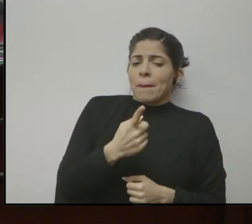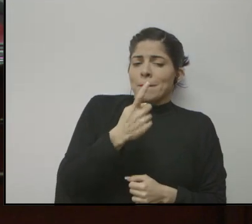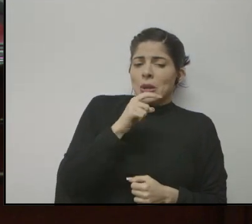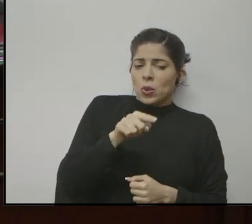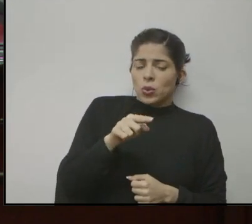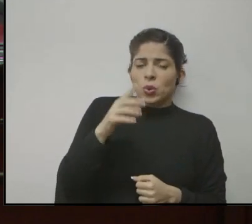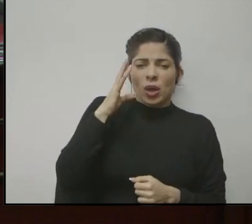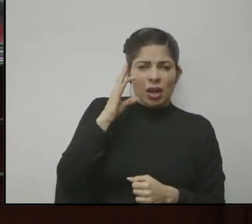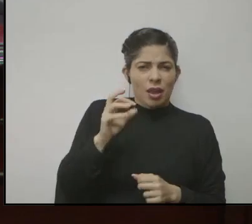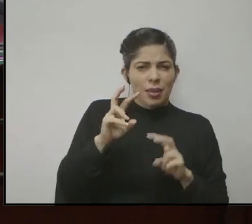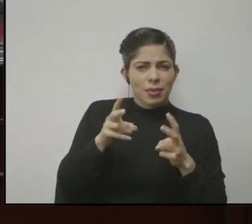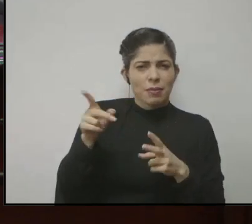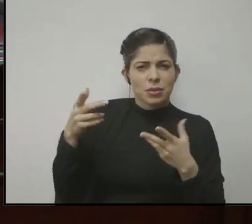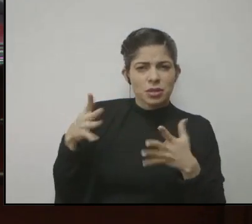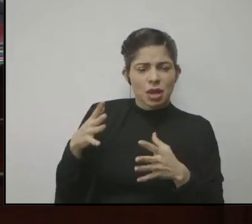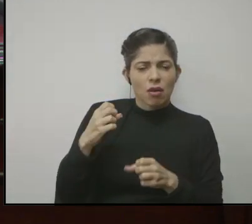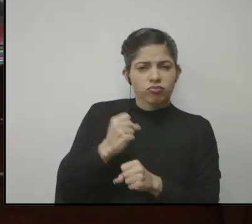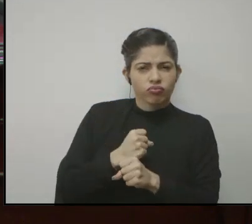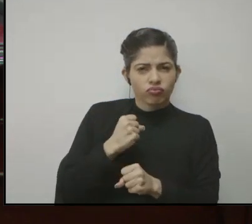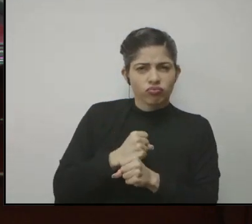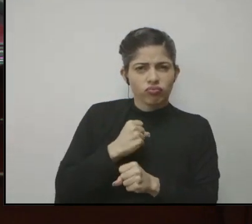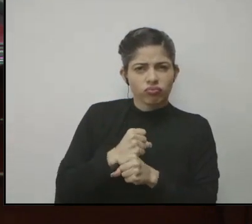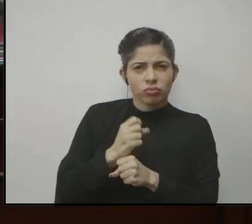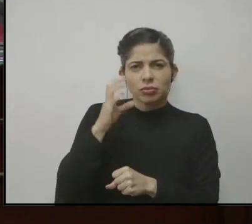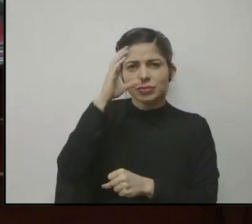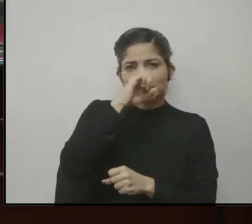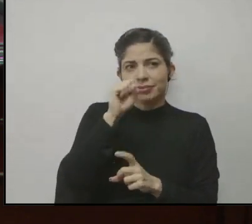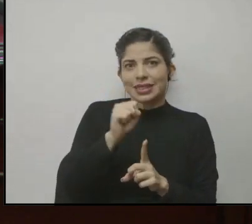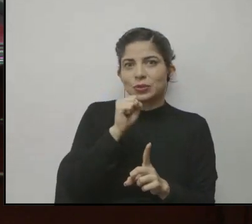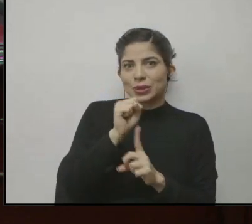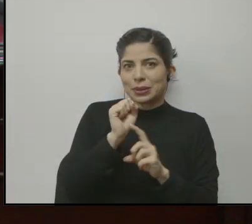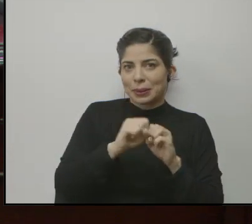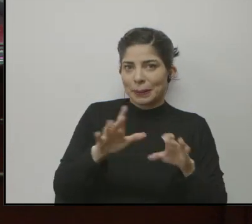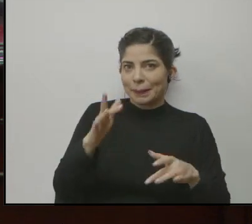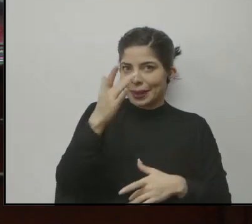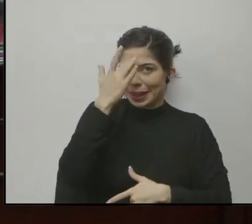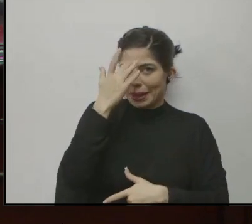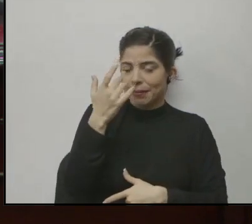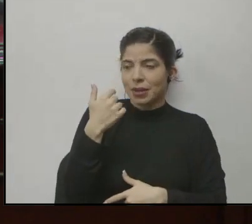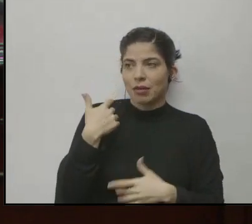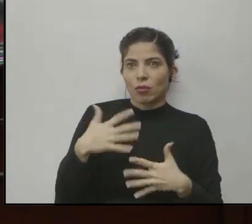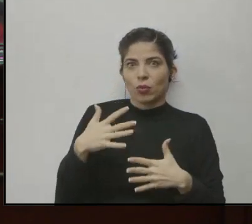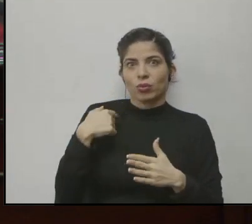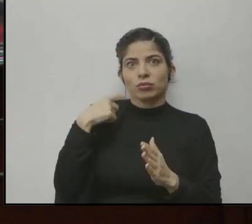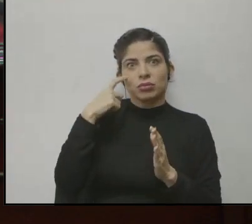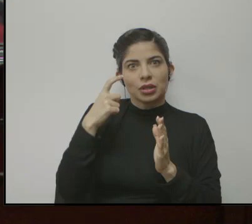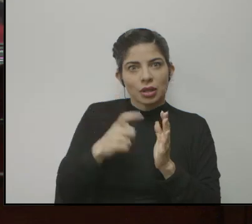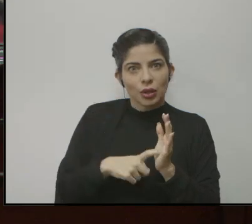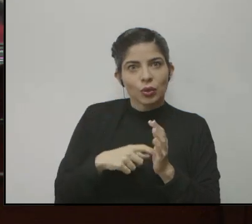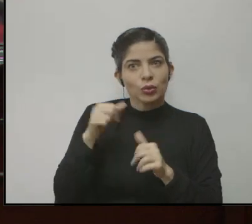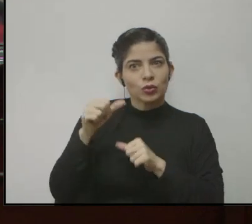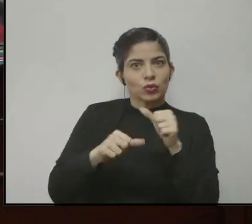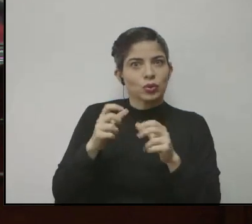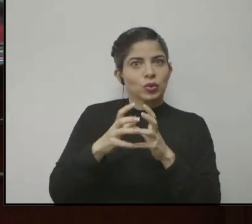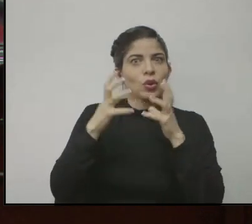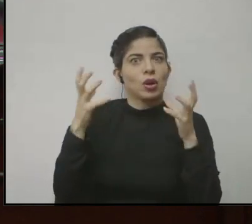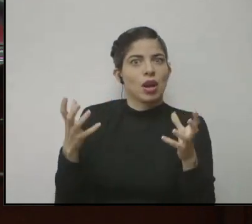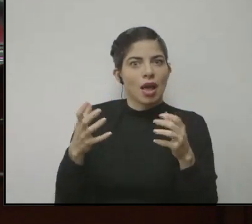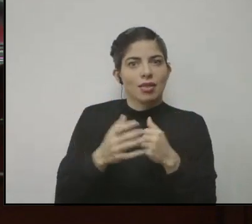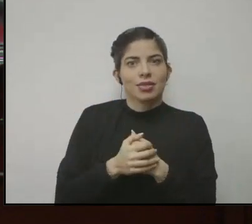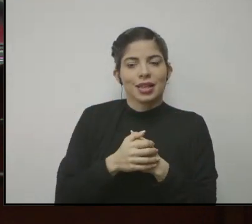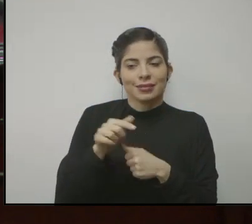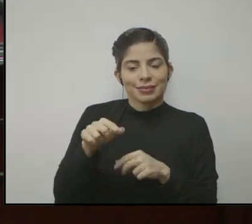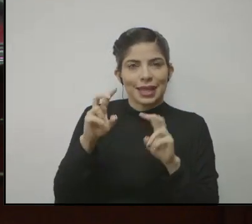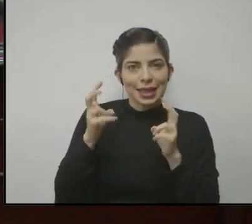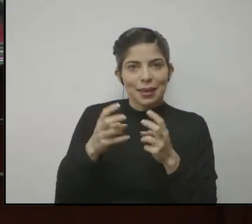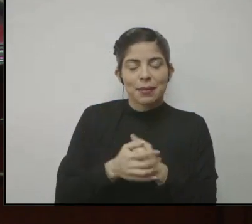y creo que es un tema que usted ha trabajado de cerca, también considerando la situación de la pandemia y yo le reconozco también los grandes esfuerzos que usted está haciendo en